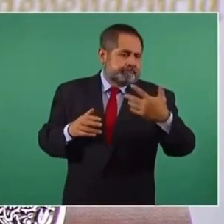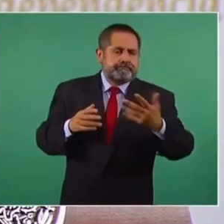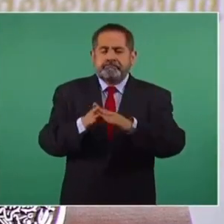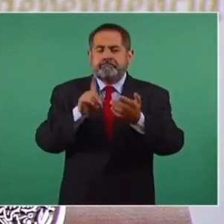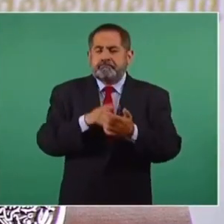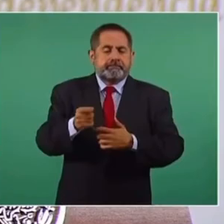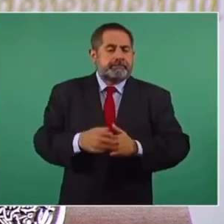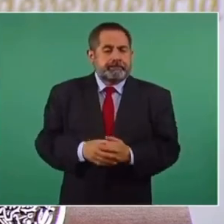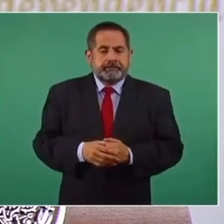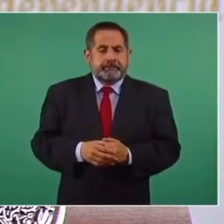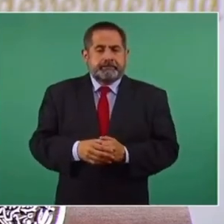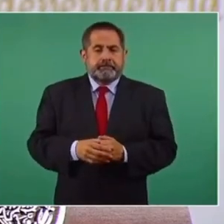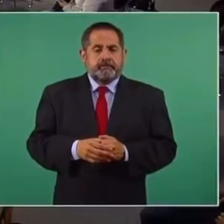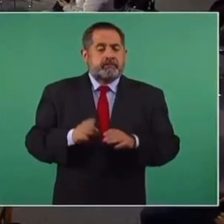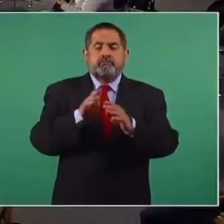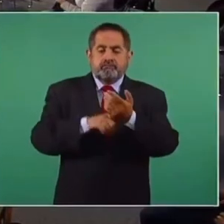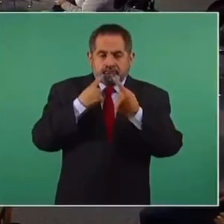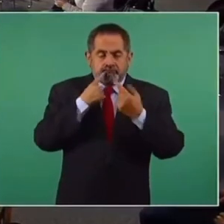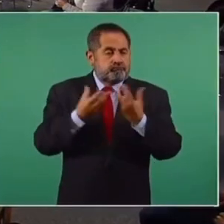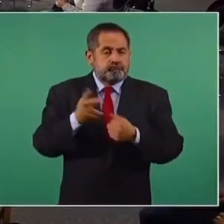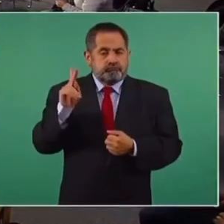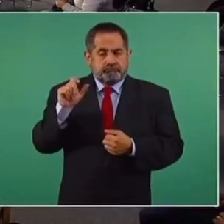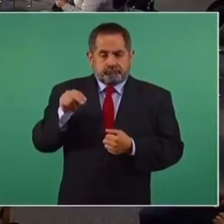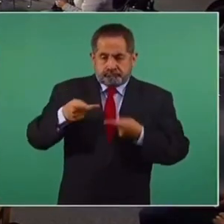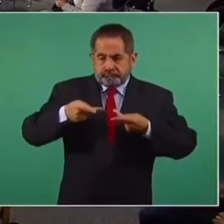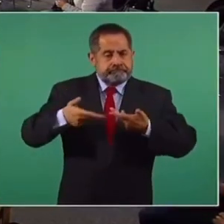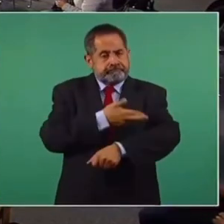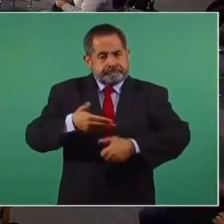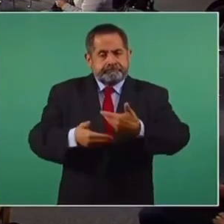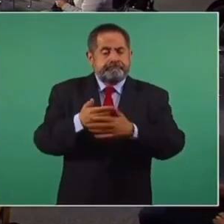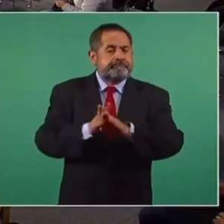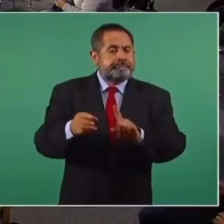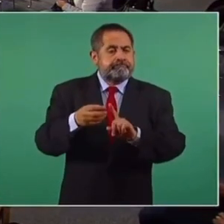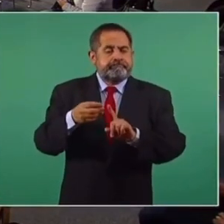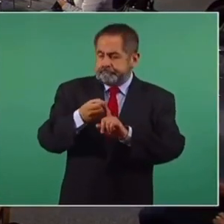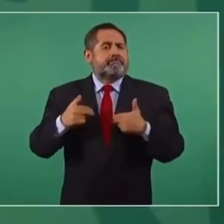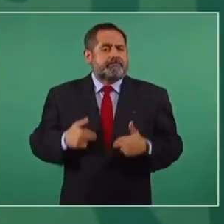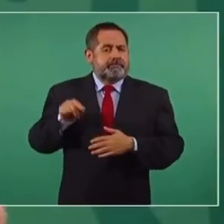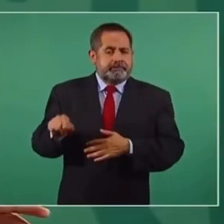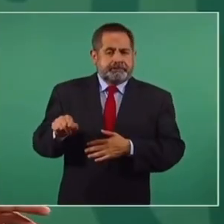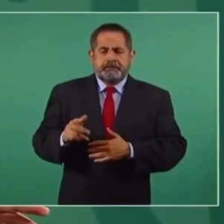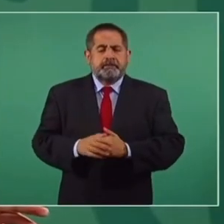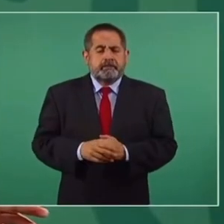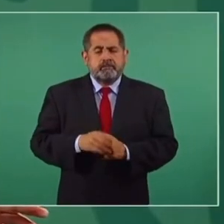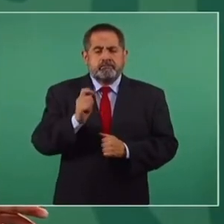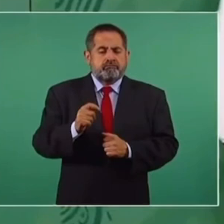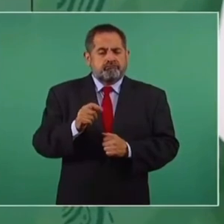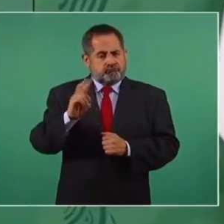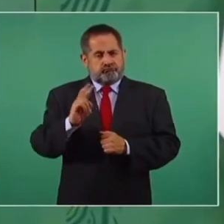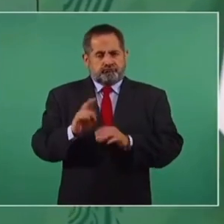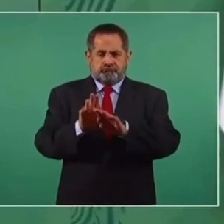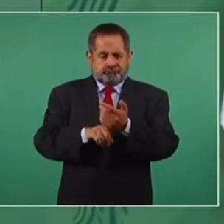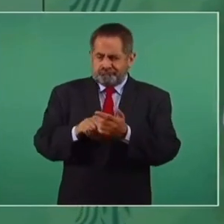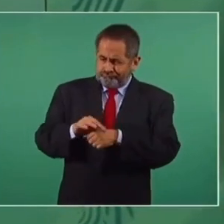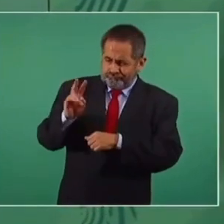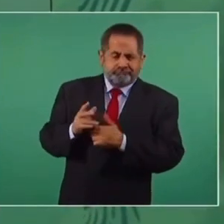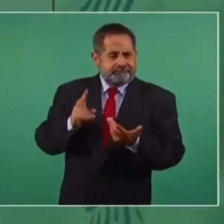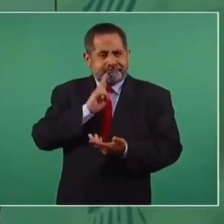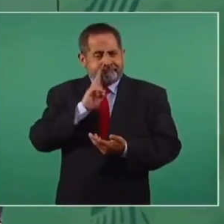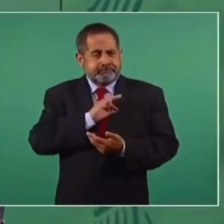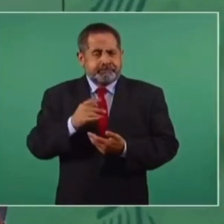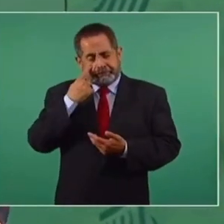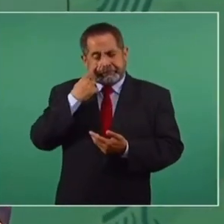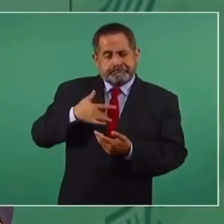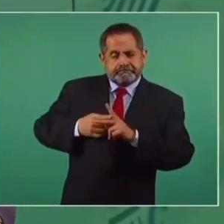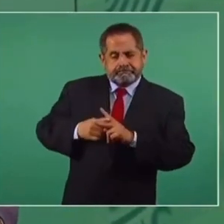lograr conjuntamente un plan para ordenar el flujo migratorio y que de manera muy realista se pueda